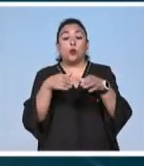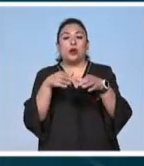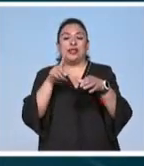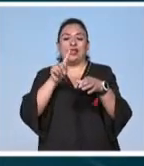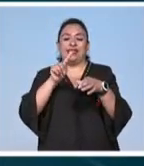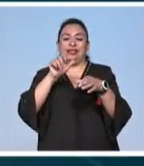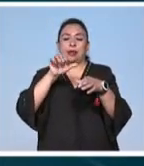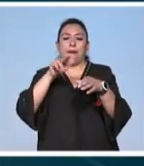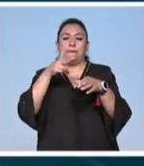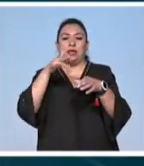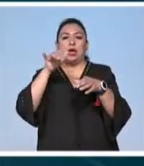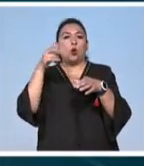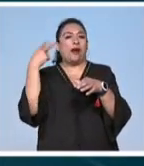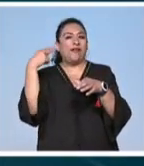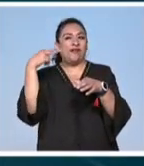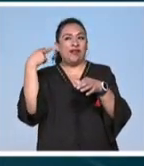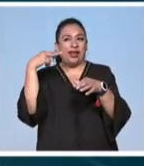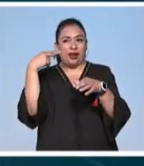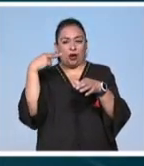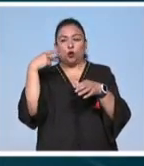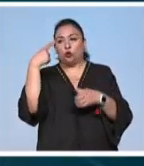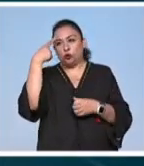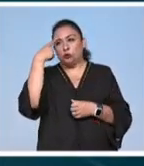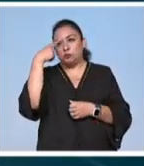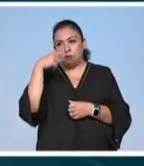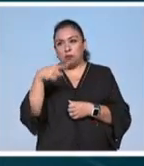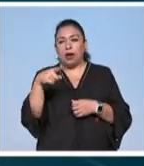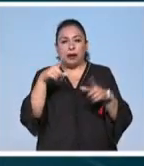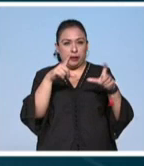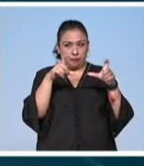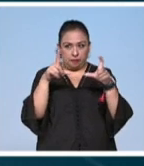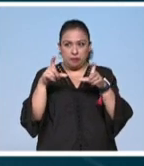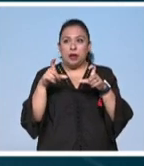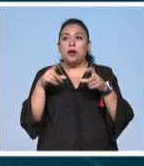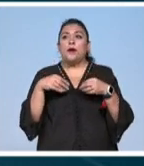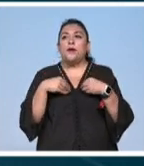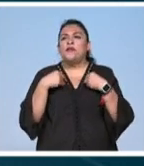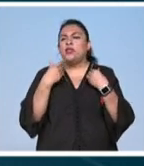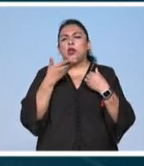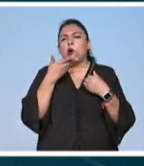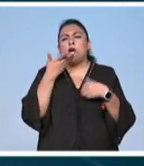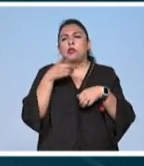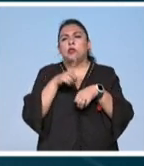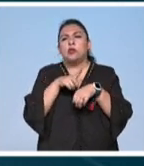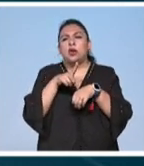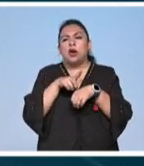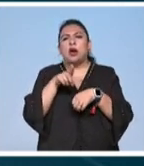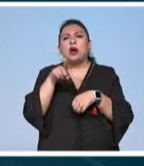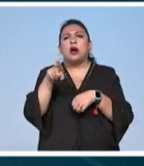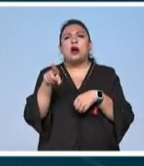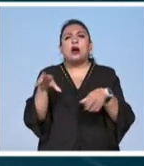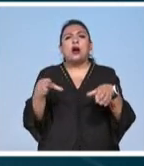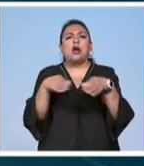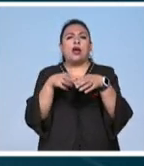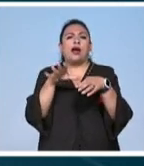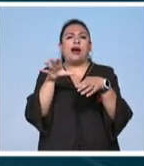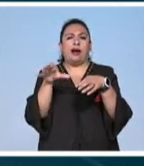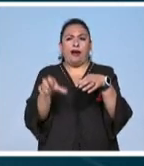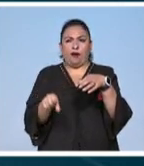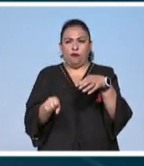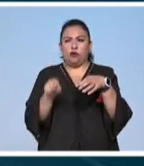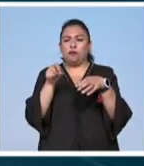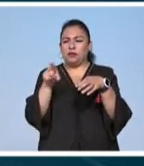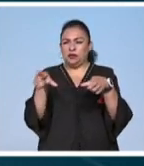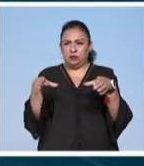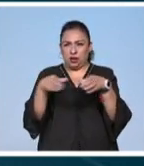tamiagua en veracruz para retratar también la vida cotidiana de la población afro de esta